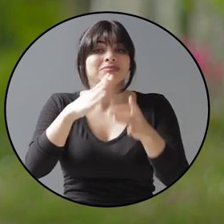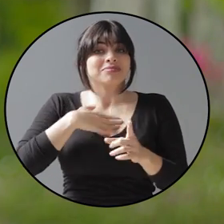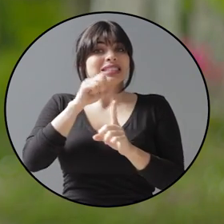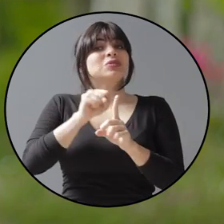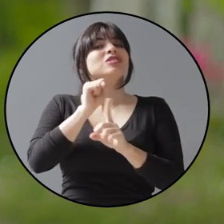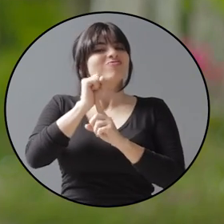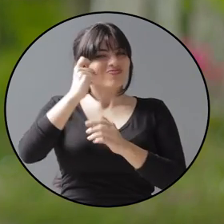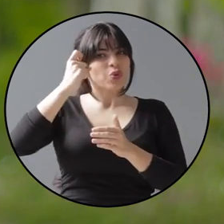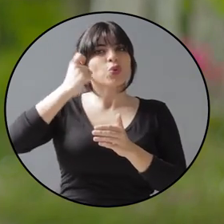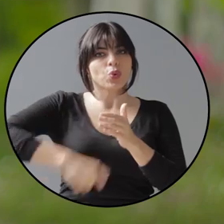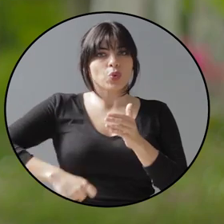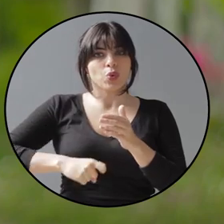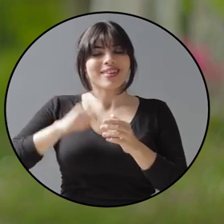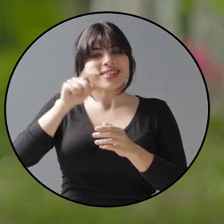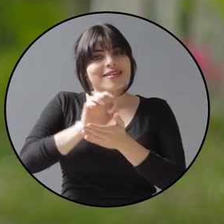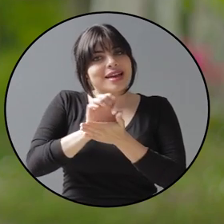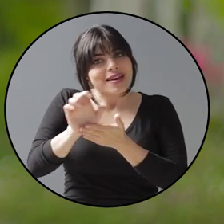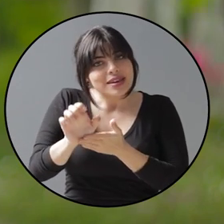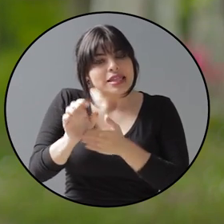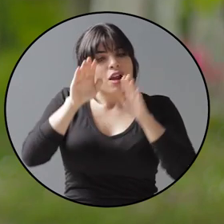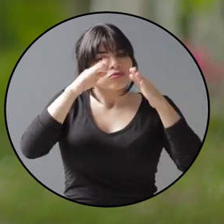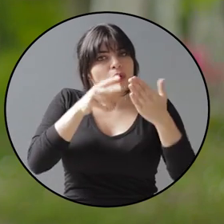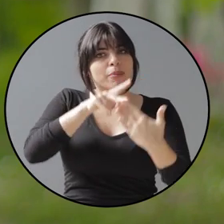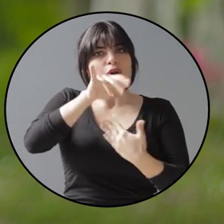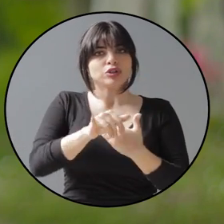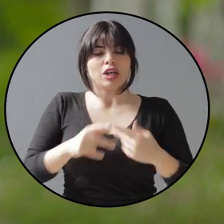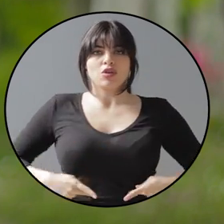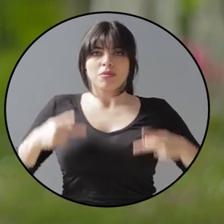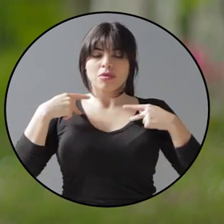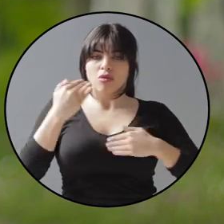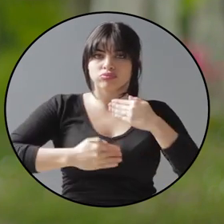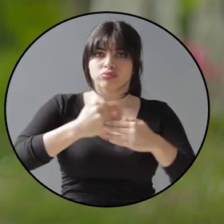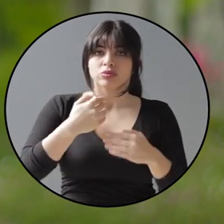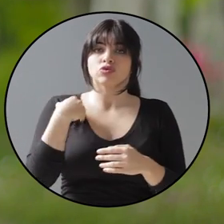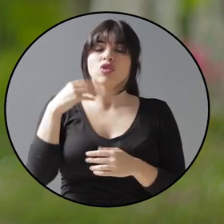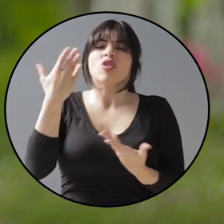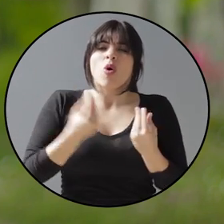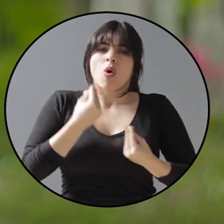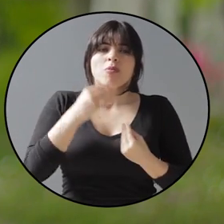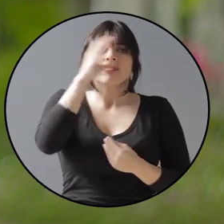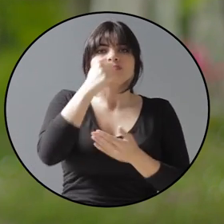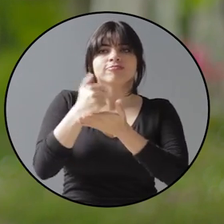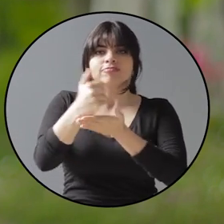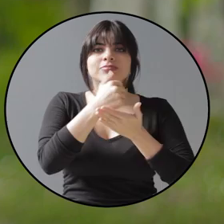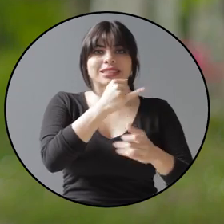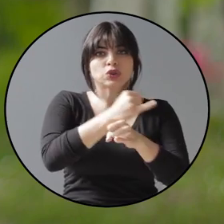duro. Hay que evitarlo y seguir con nuestros proyectos de vida. Yo busqué ayuda en las instituciones y lo más importante, seguir estudiando.